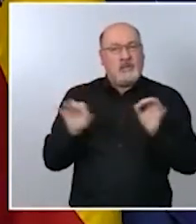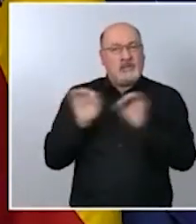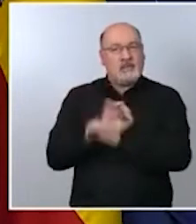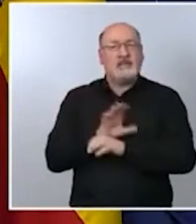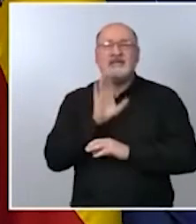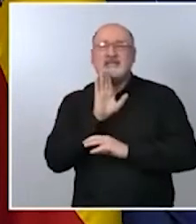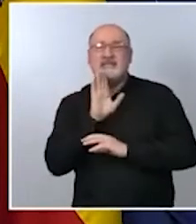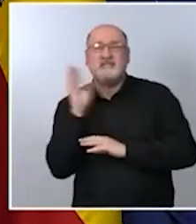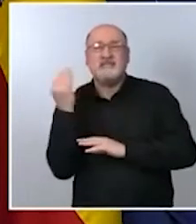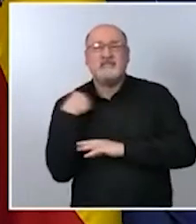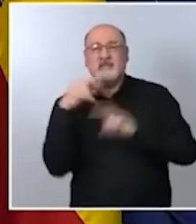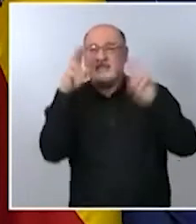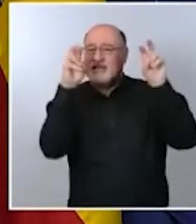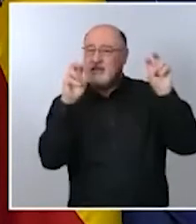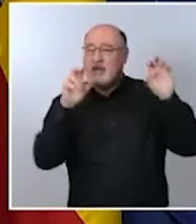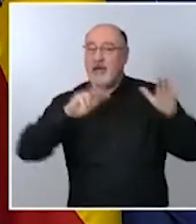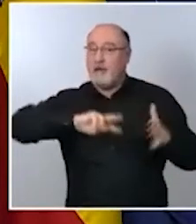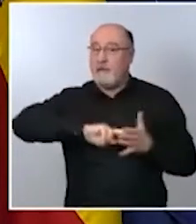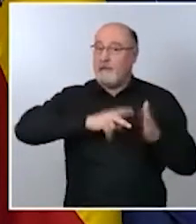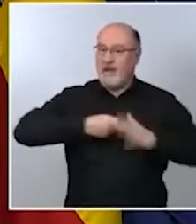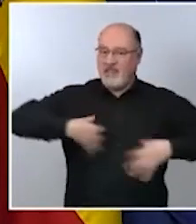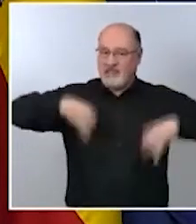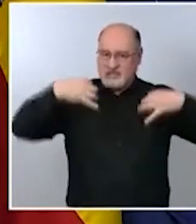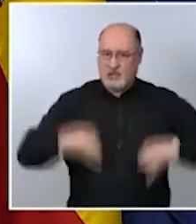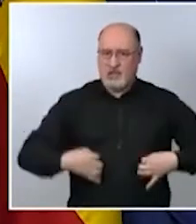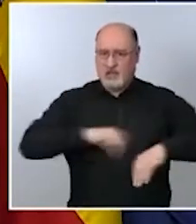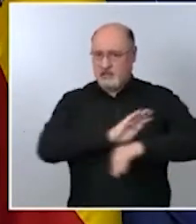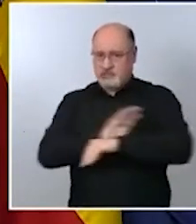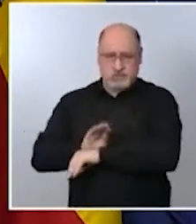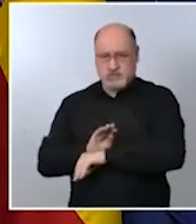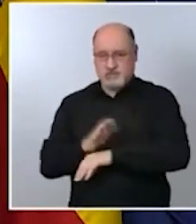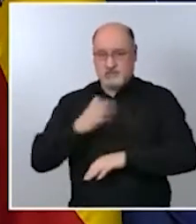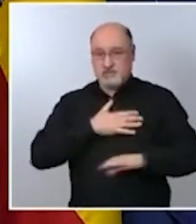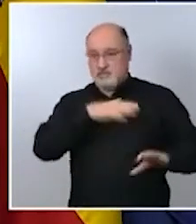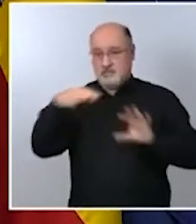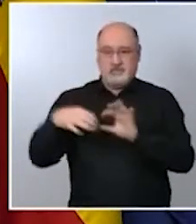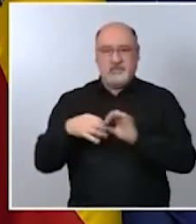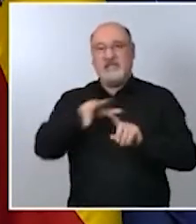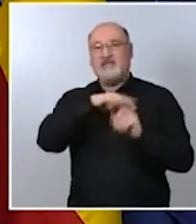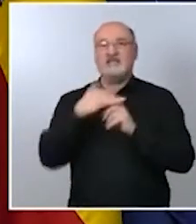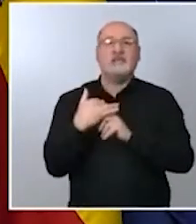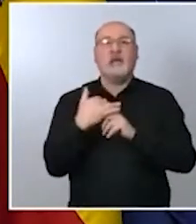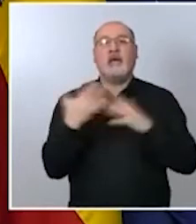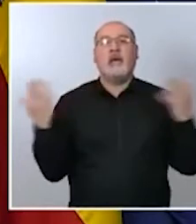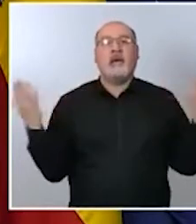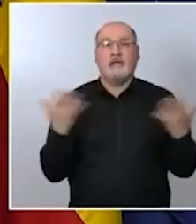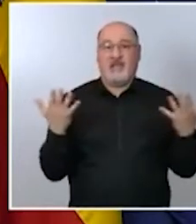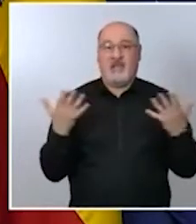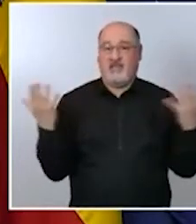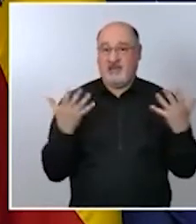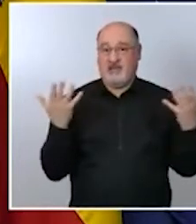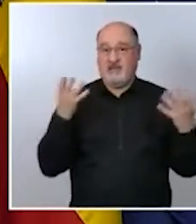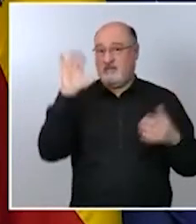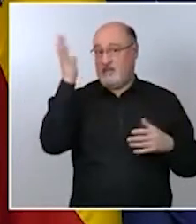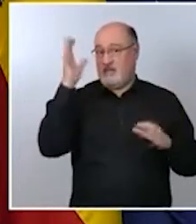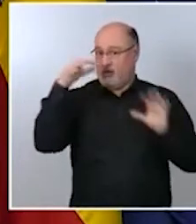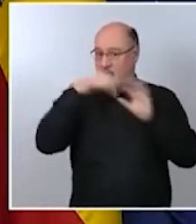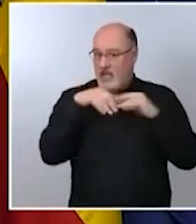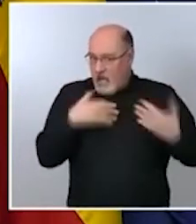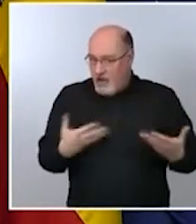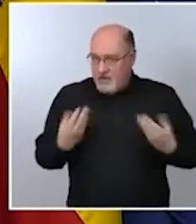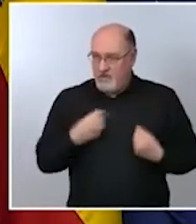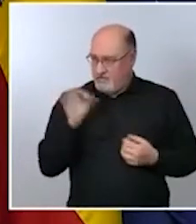a los planes de seguridad inherentes a la situación de emergencia que estamos viviendo es así ¿verdad?